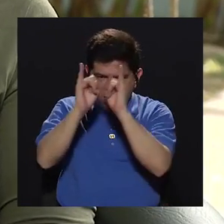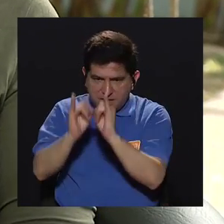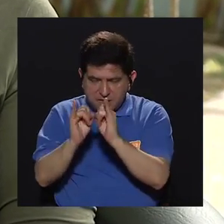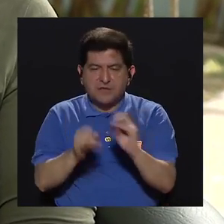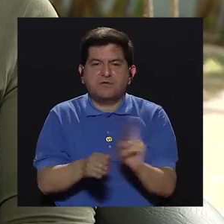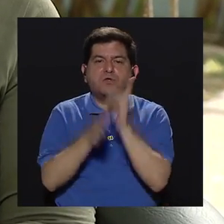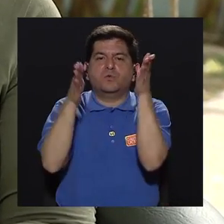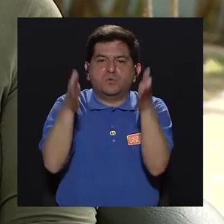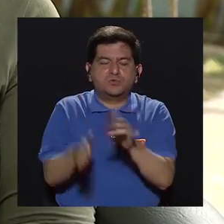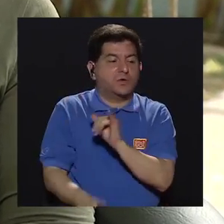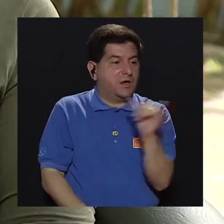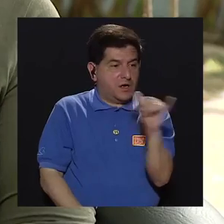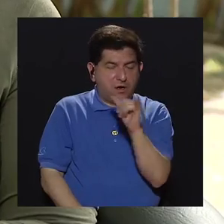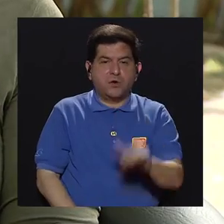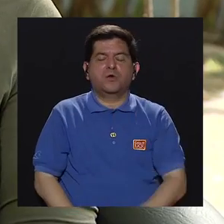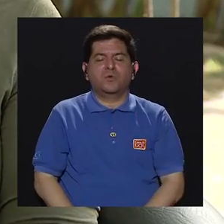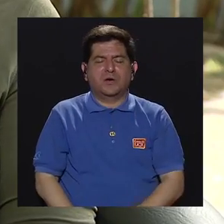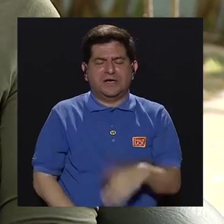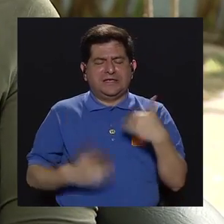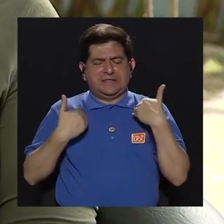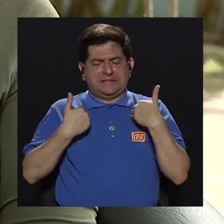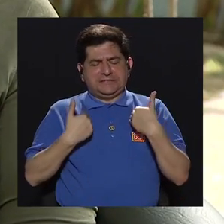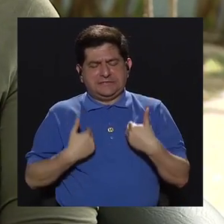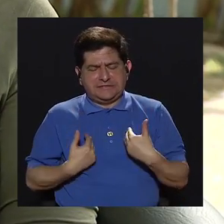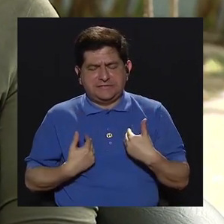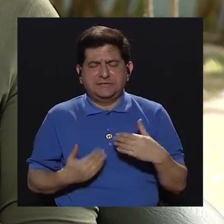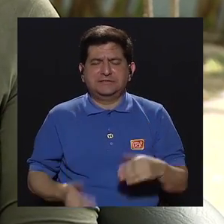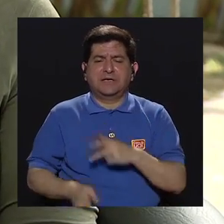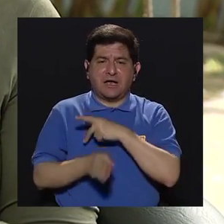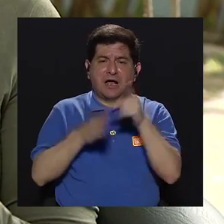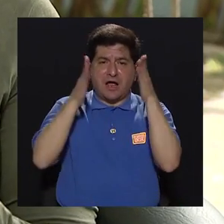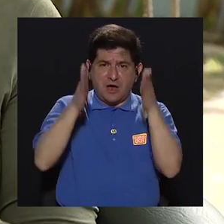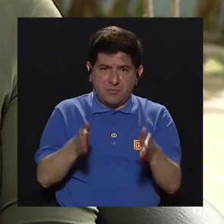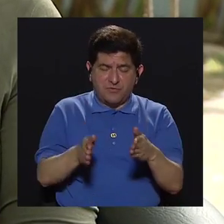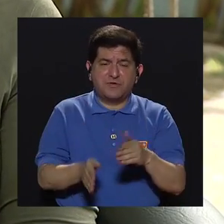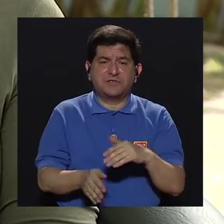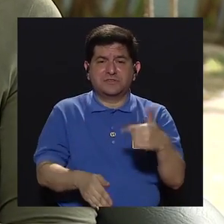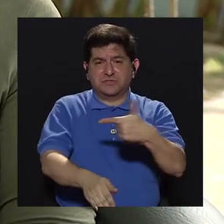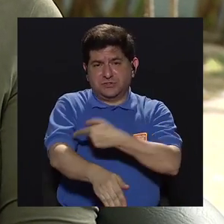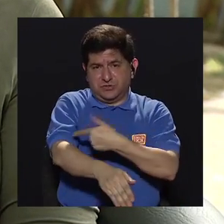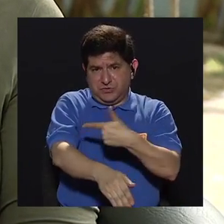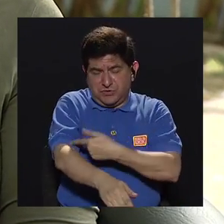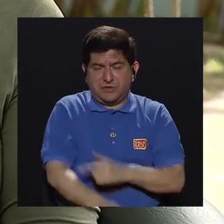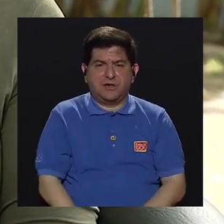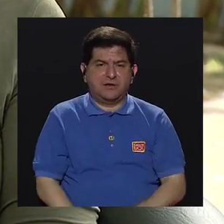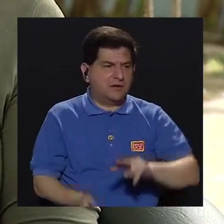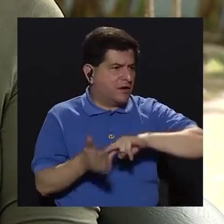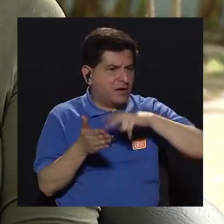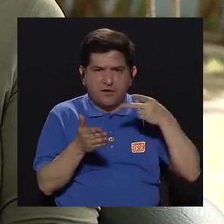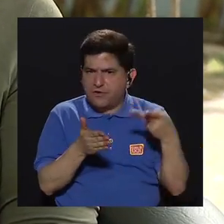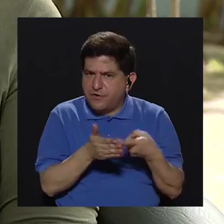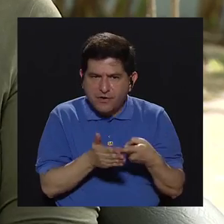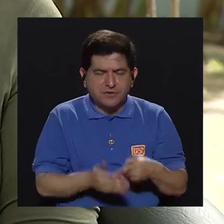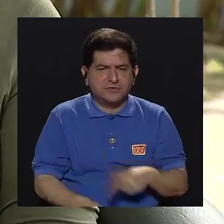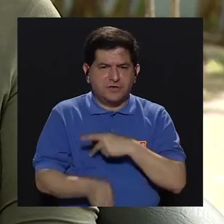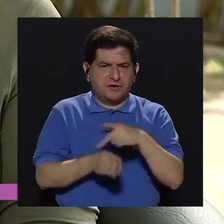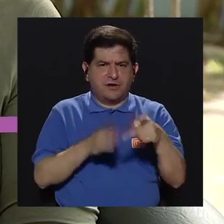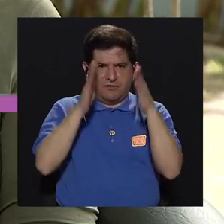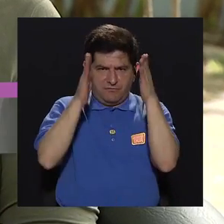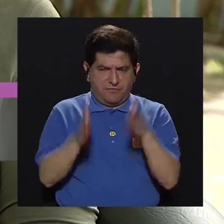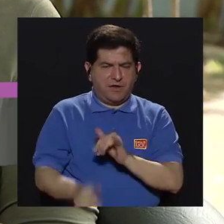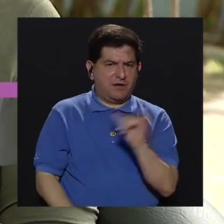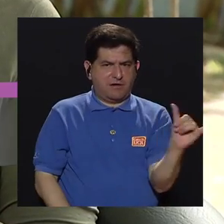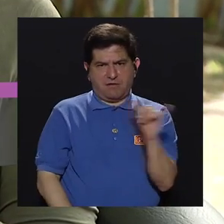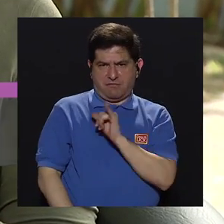persona usuaria, también tiende a desgastar al profesional en enfermería, porque si bien es cierto no es que el profesional se